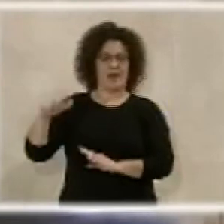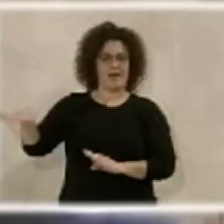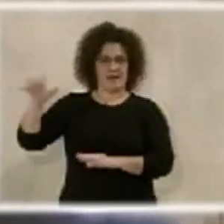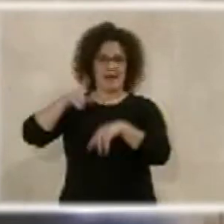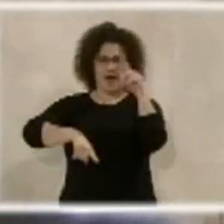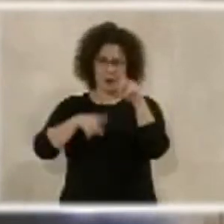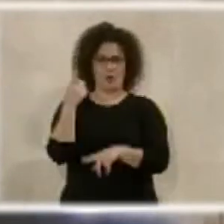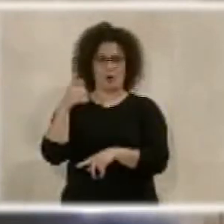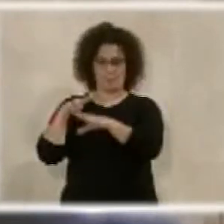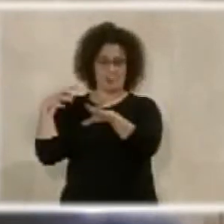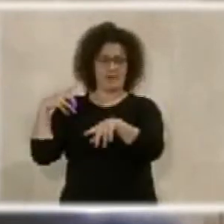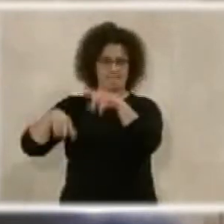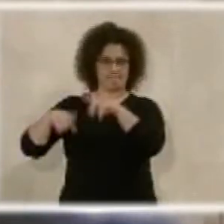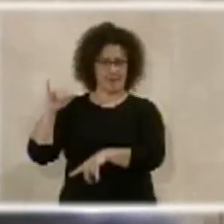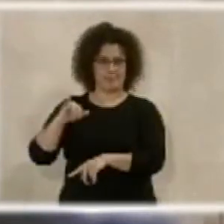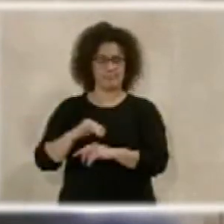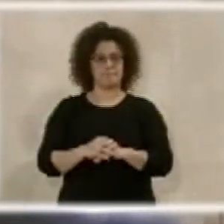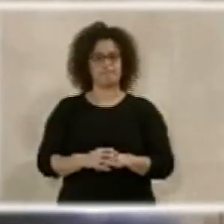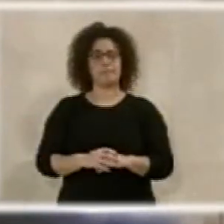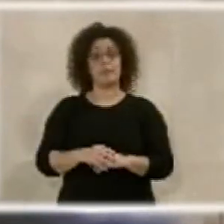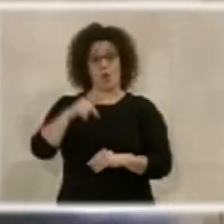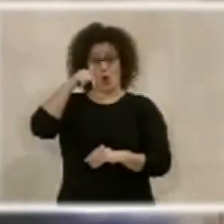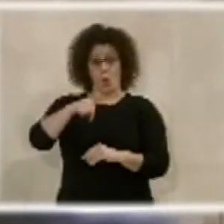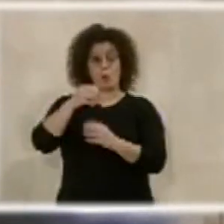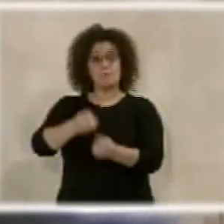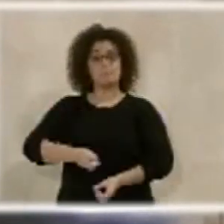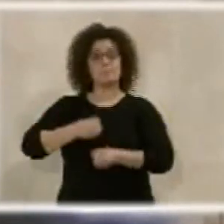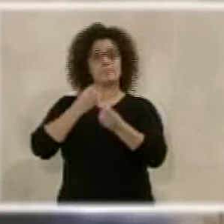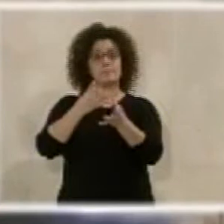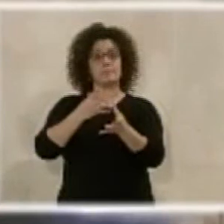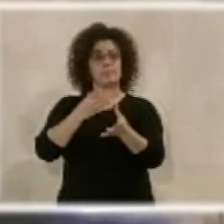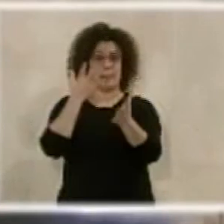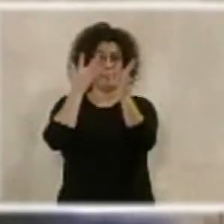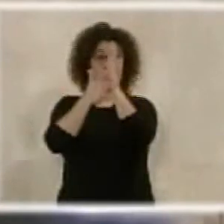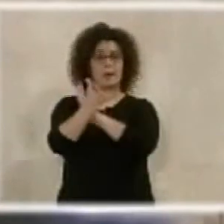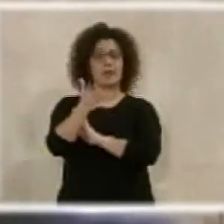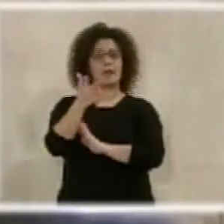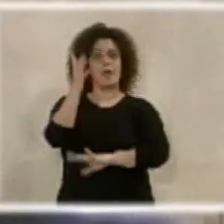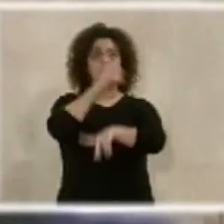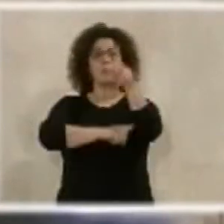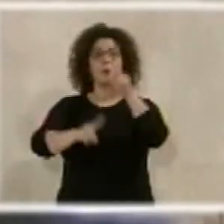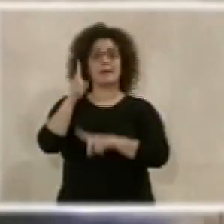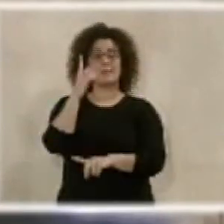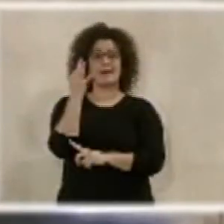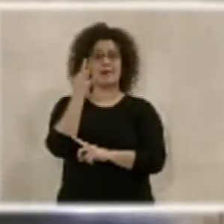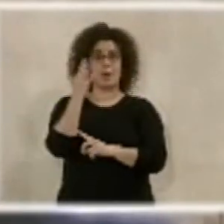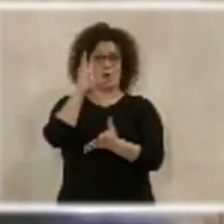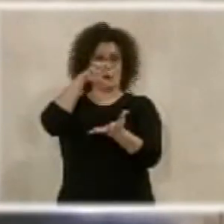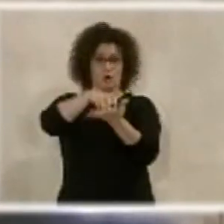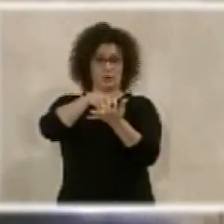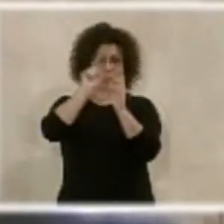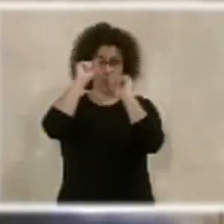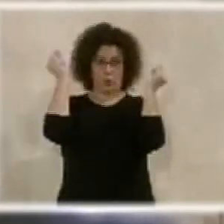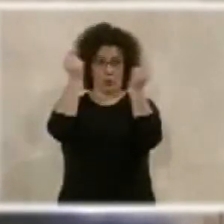la mayor parte de las veces. Hoy vamos a hablar y vamos a exponer la problemática que tiene el Cortijo de los